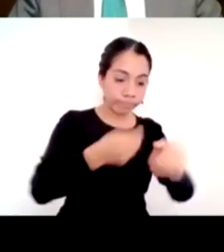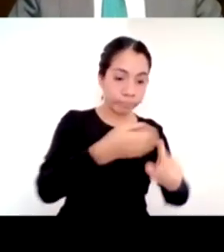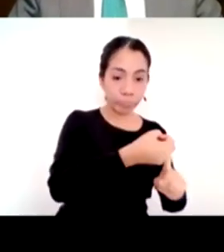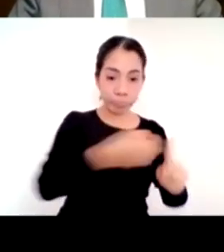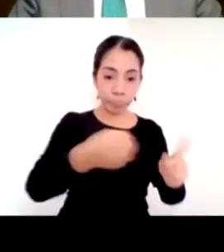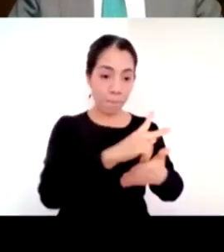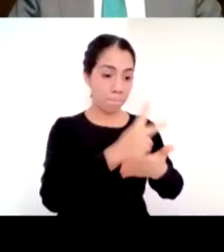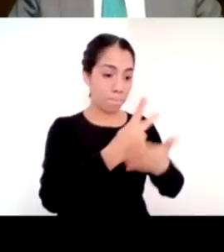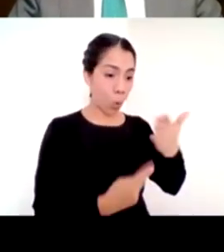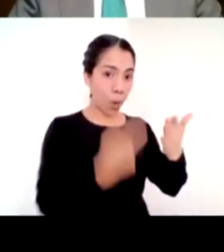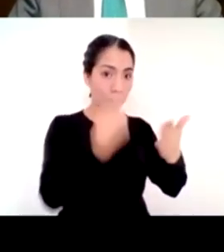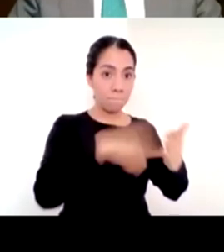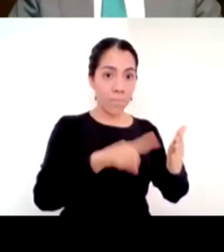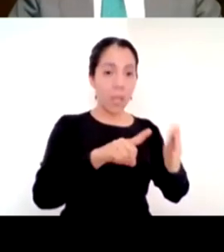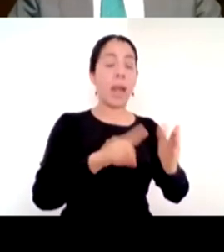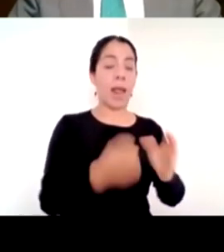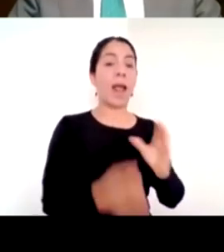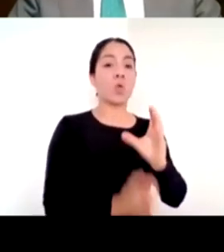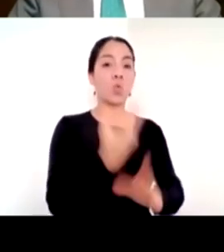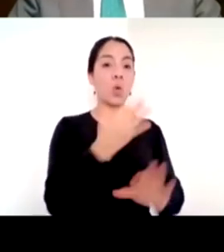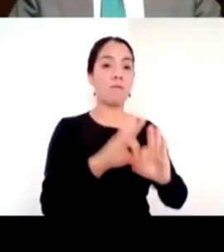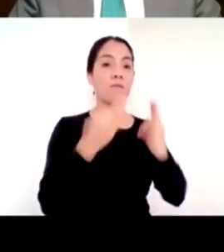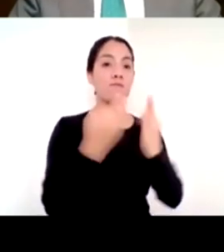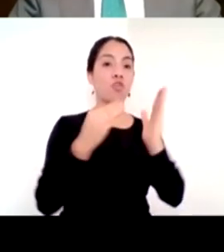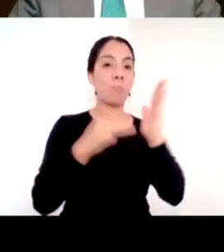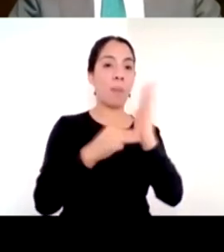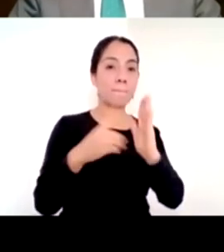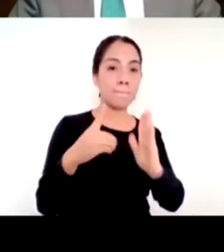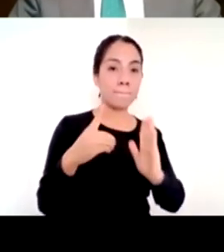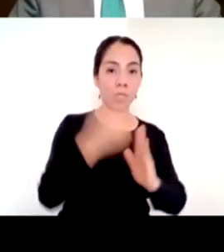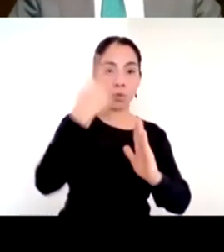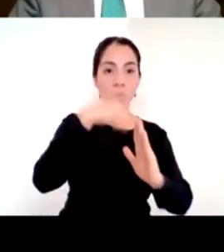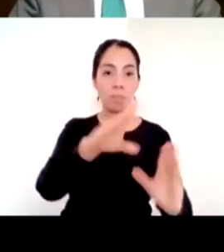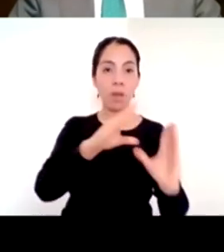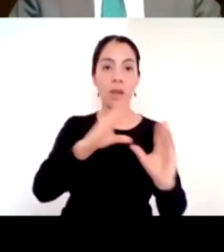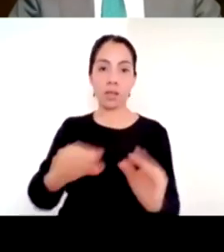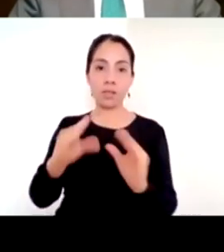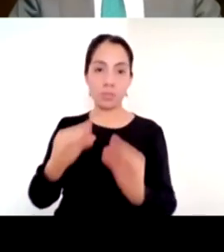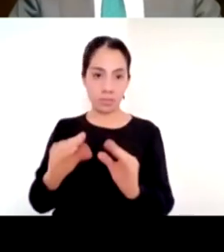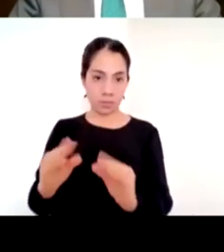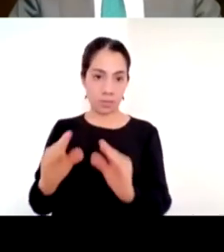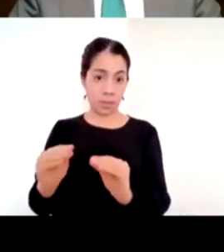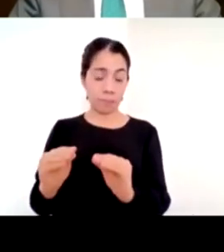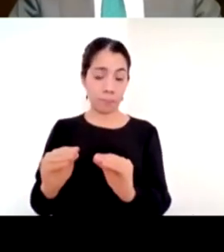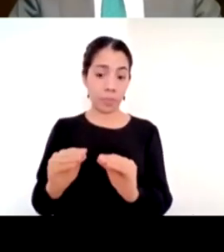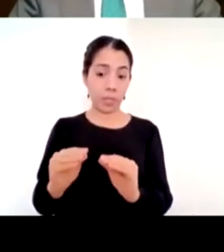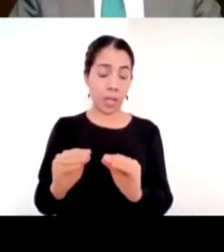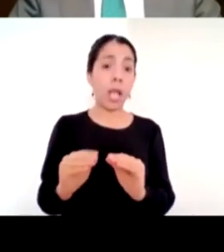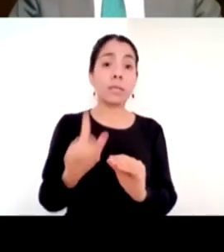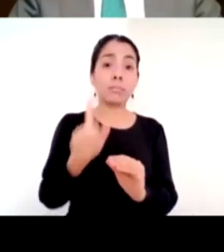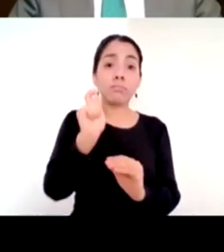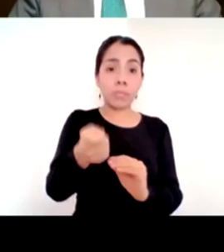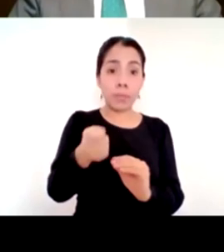esto creo que el resultado está más que a la vista. No se suspendieron los aprendizajes, no se